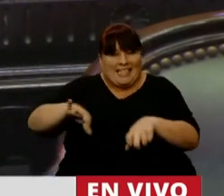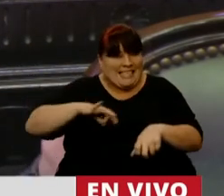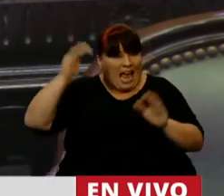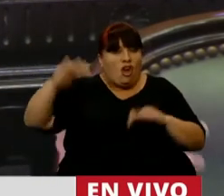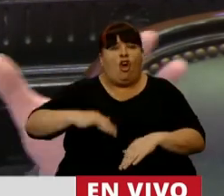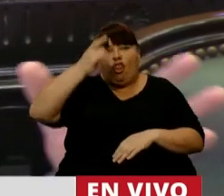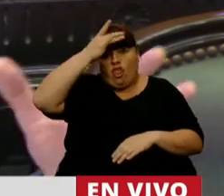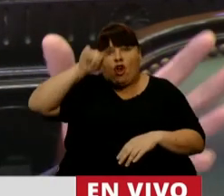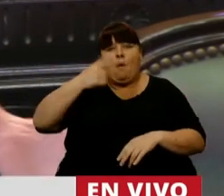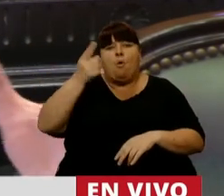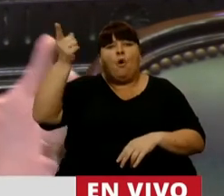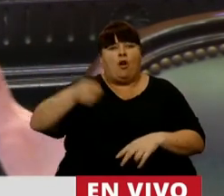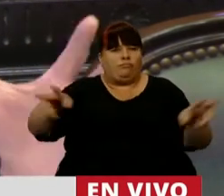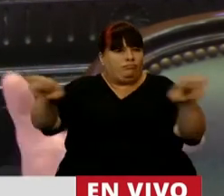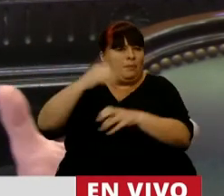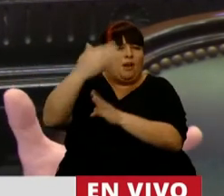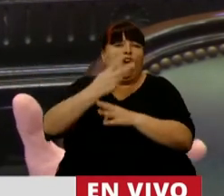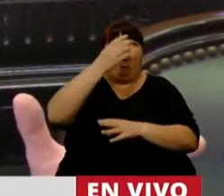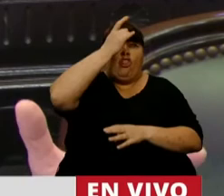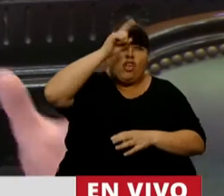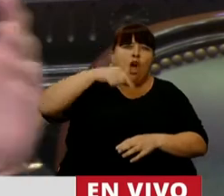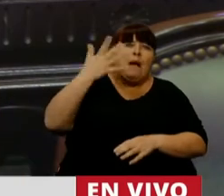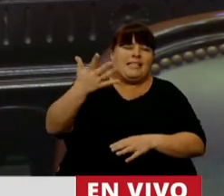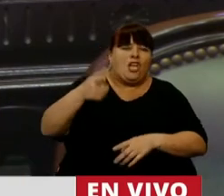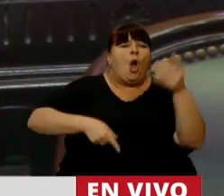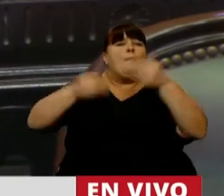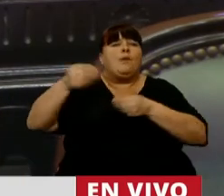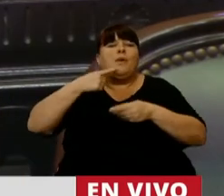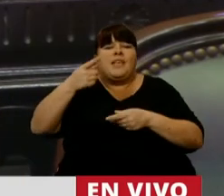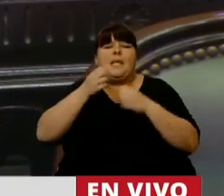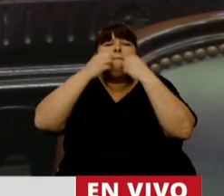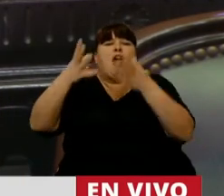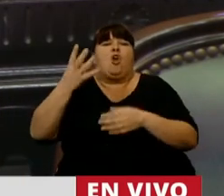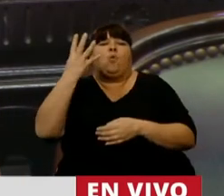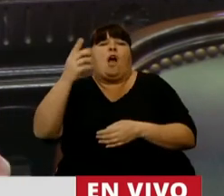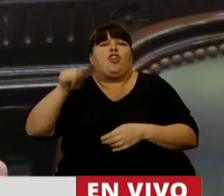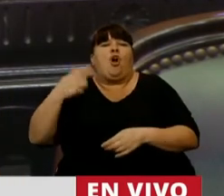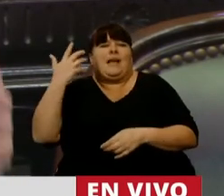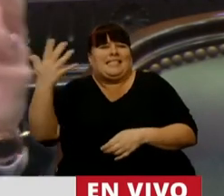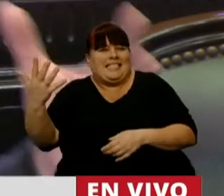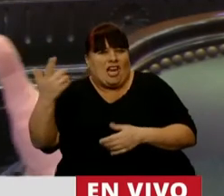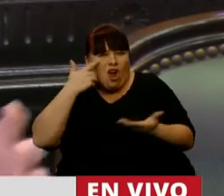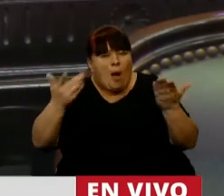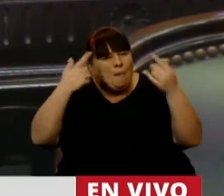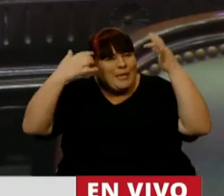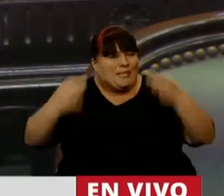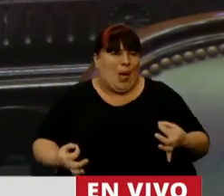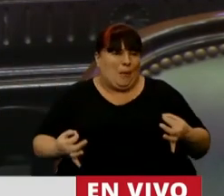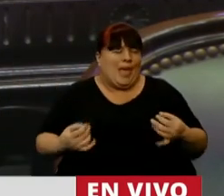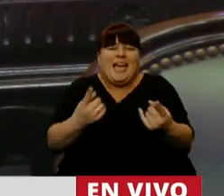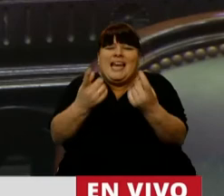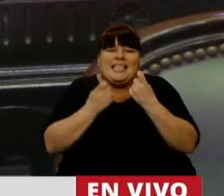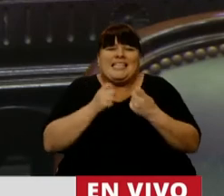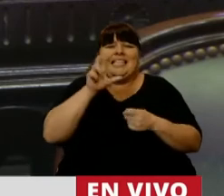año es del 12,1, se estima 12,5. El presupuesto habla de un crecimiento del 4,5. Reflexionemos, vamos a